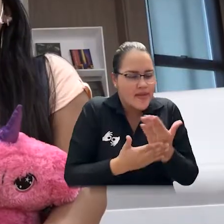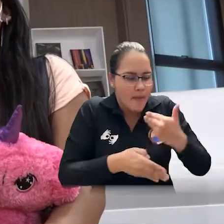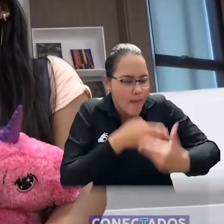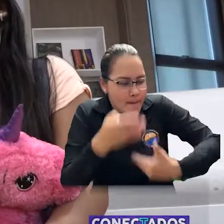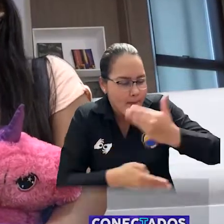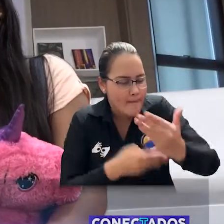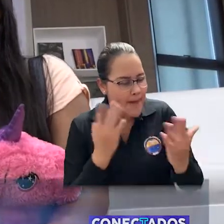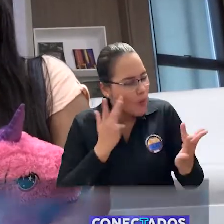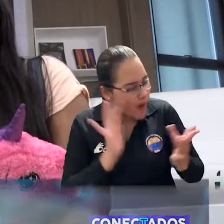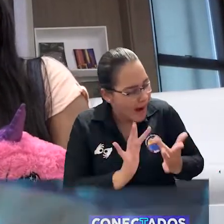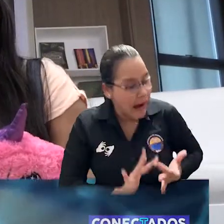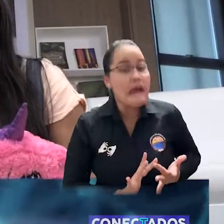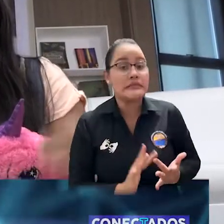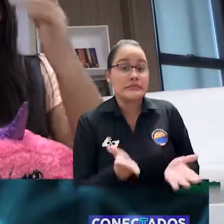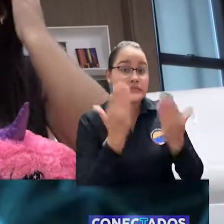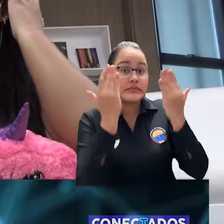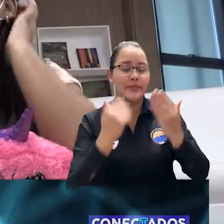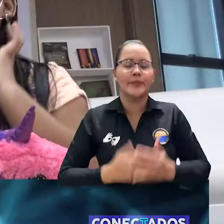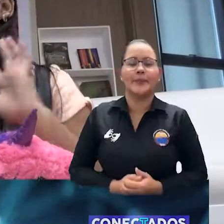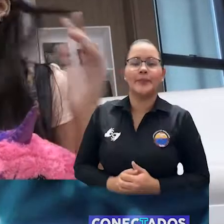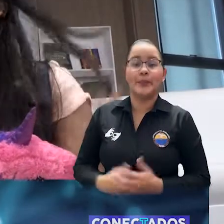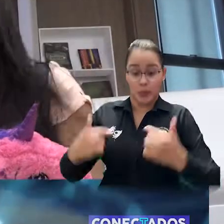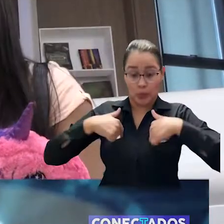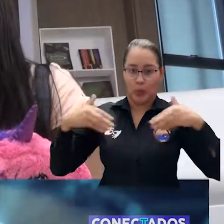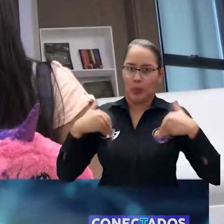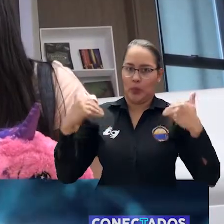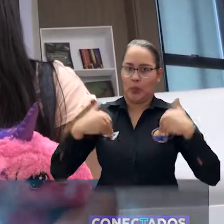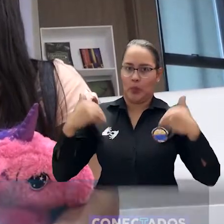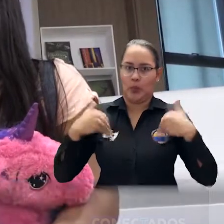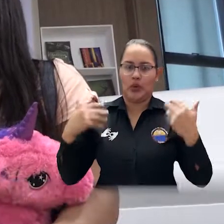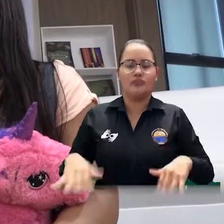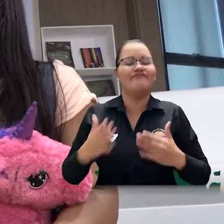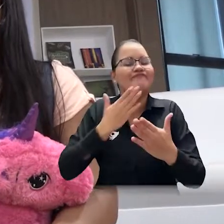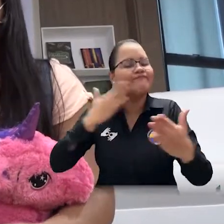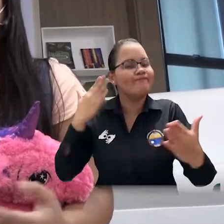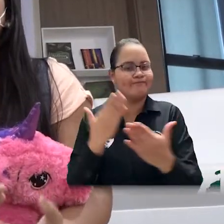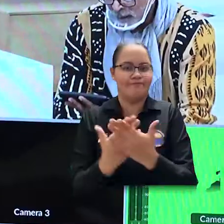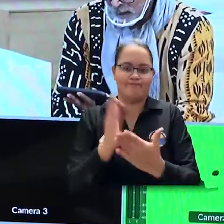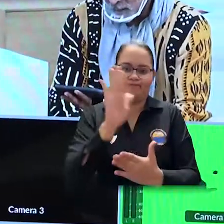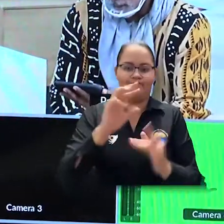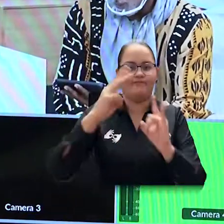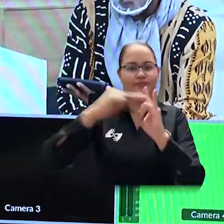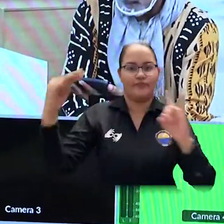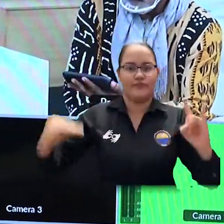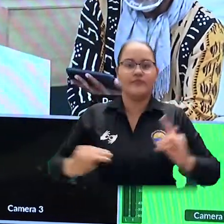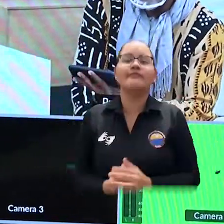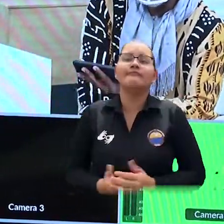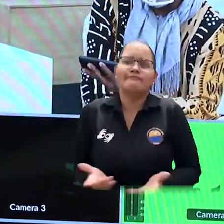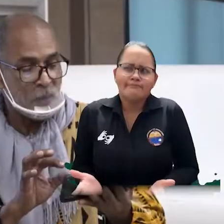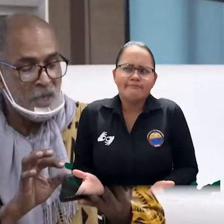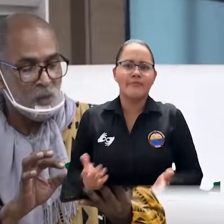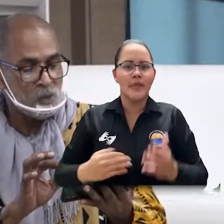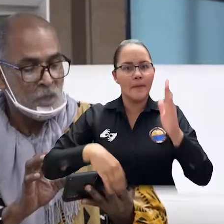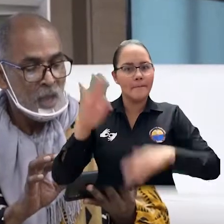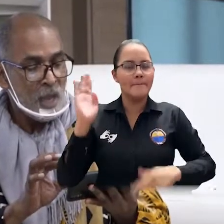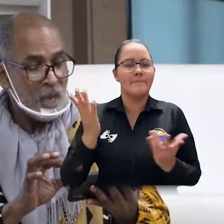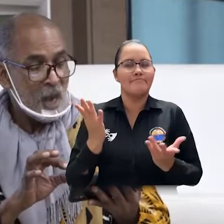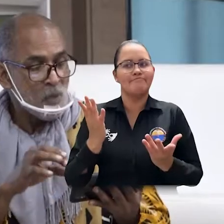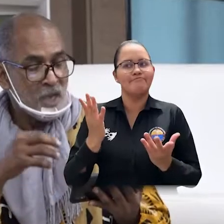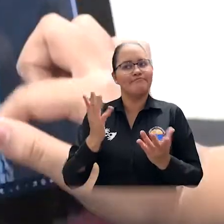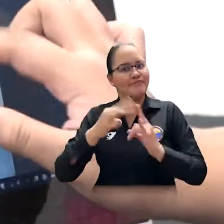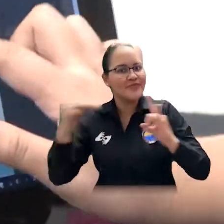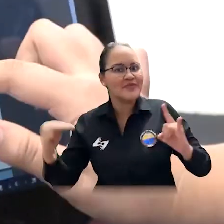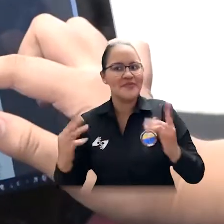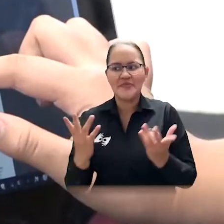Pues me he sentido muy emocionada y muy agradecida con la Universidad del Mandalena por estar en este espacio